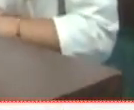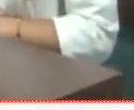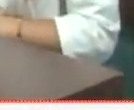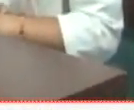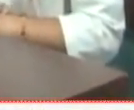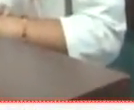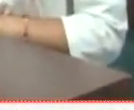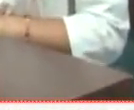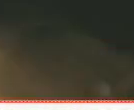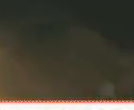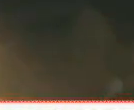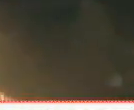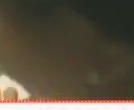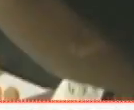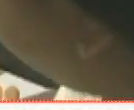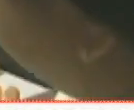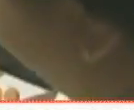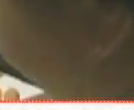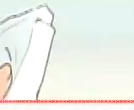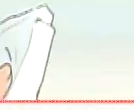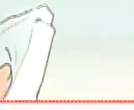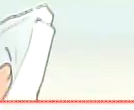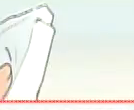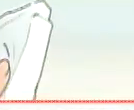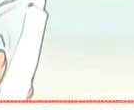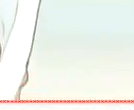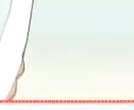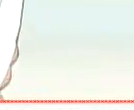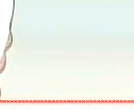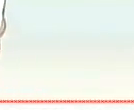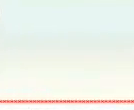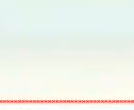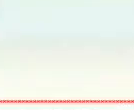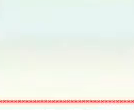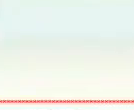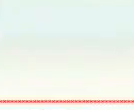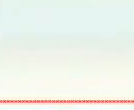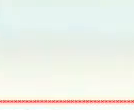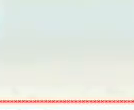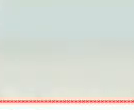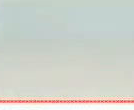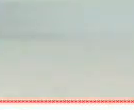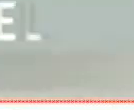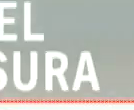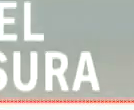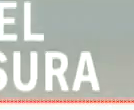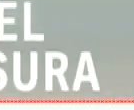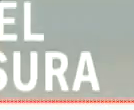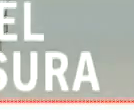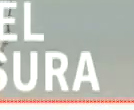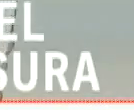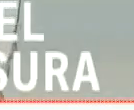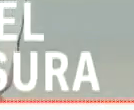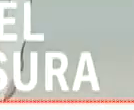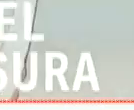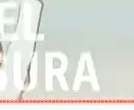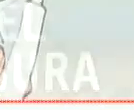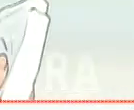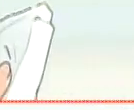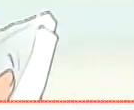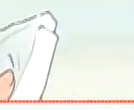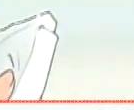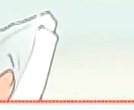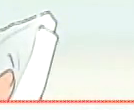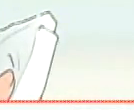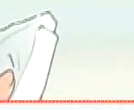En caso de manifestar alguno de estos síntomas, no olvides tapar la boca y nariz al toser o estornudar con pañuelos de papel y tirarlos a la